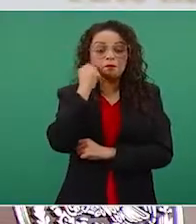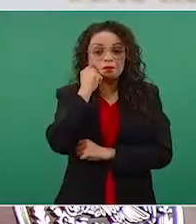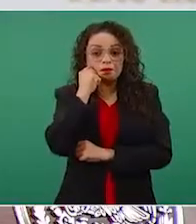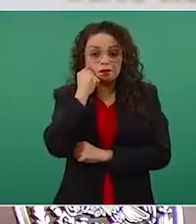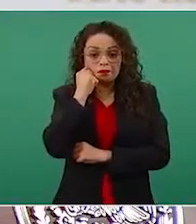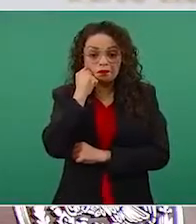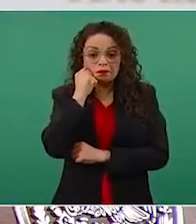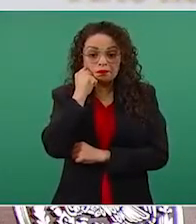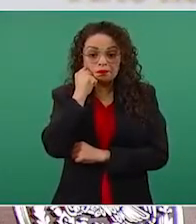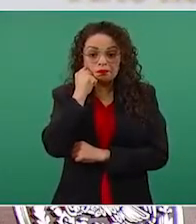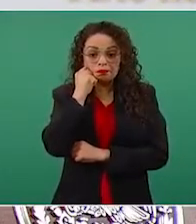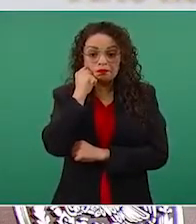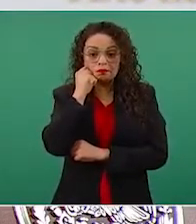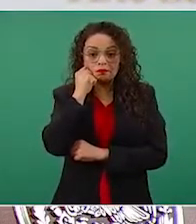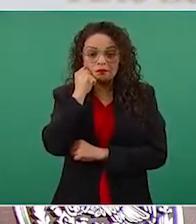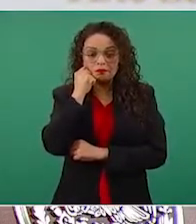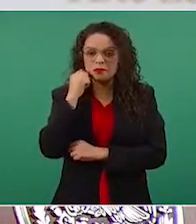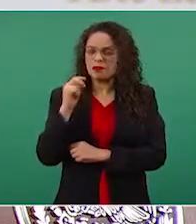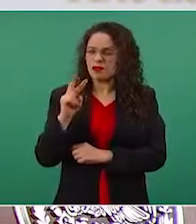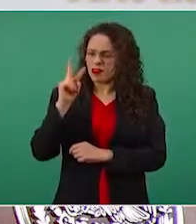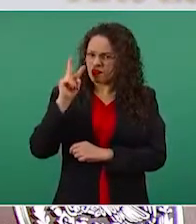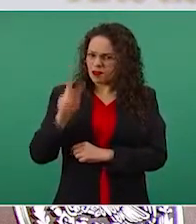fue muy doloroso